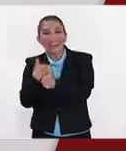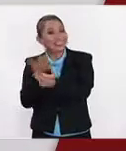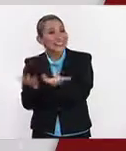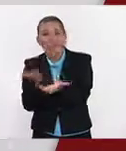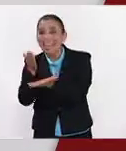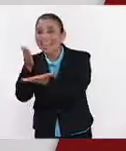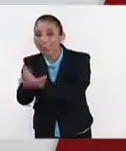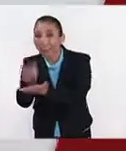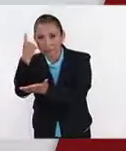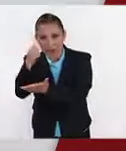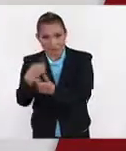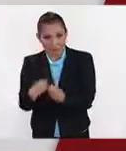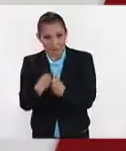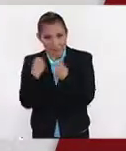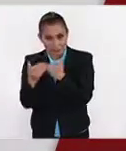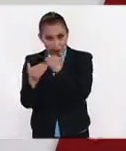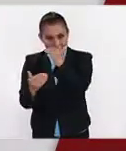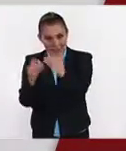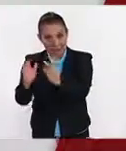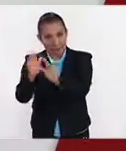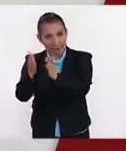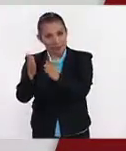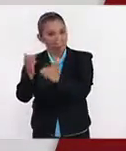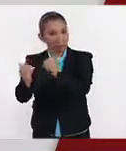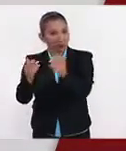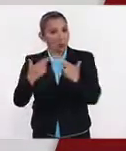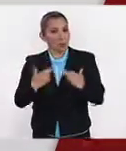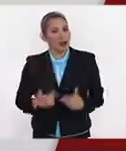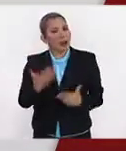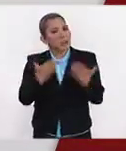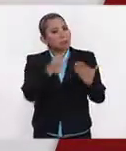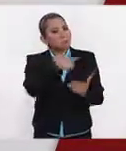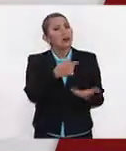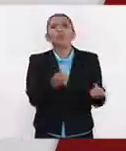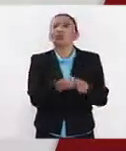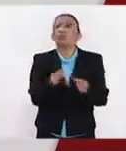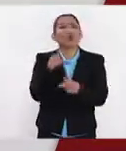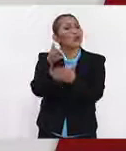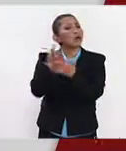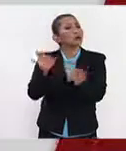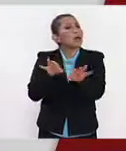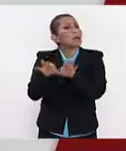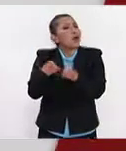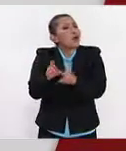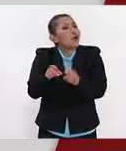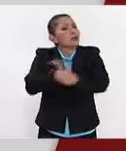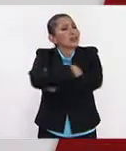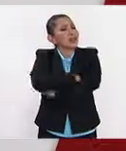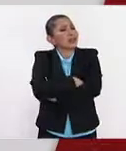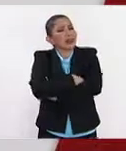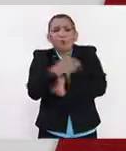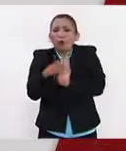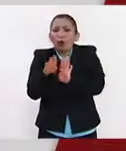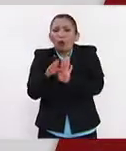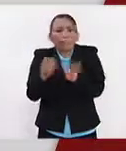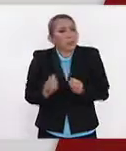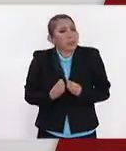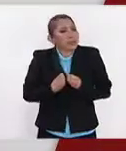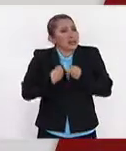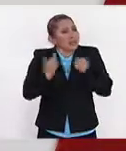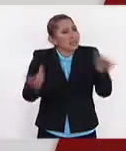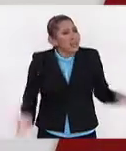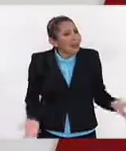insisto, fundamentales para la vida y para el desarrollo humano, muchas veces dicen, pero ¿dónde vas a encontrar trabajo? ¿Cómo vas a mantener